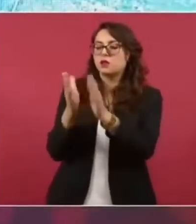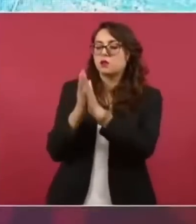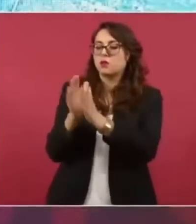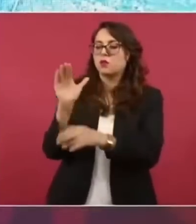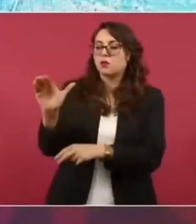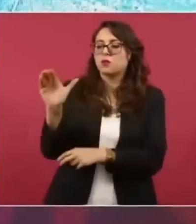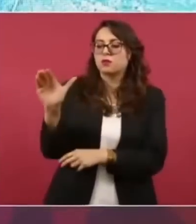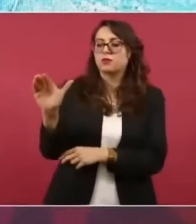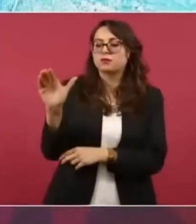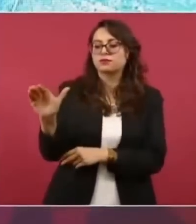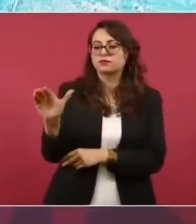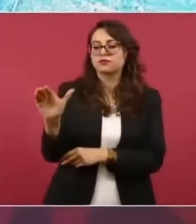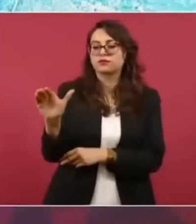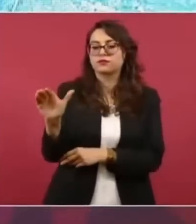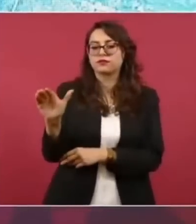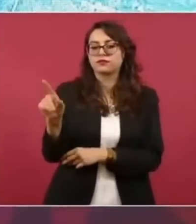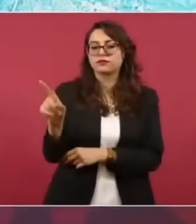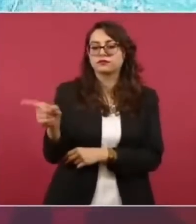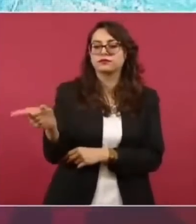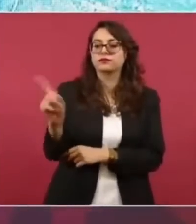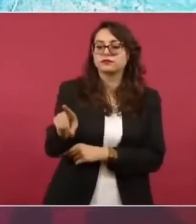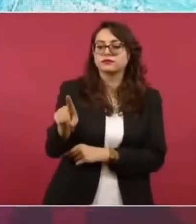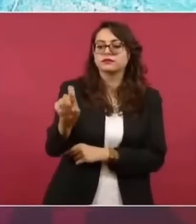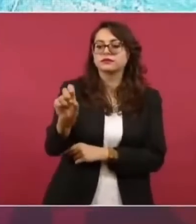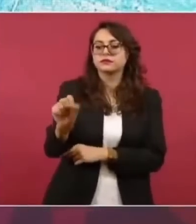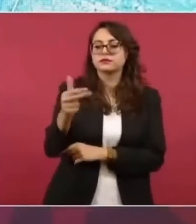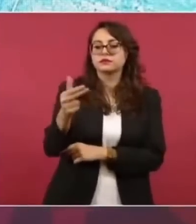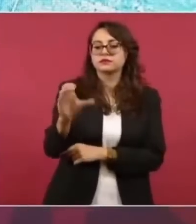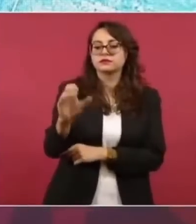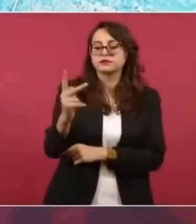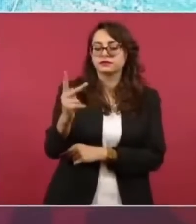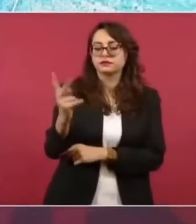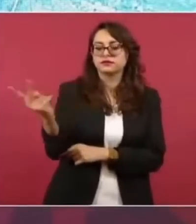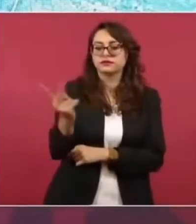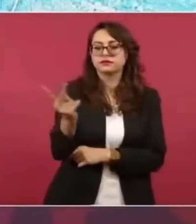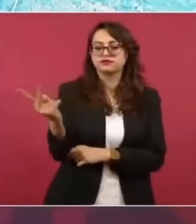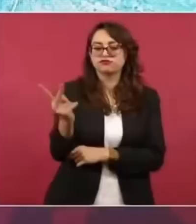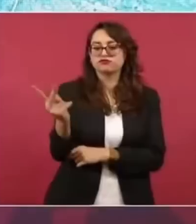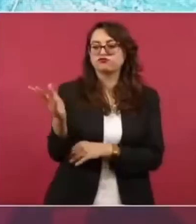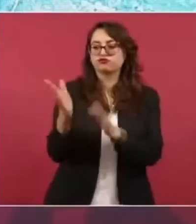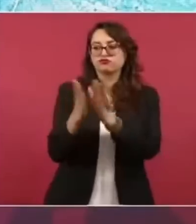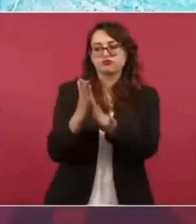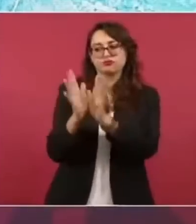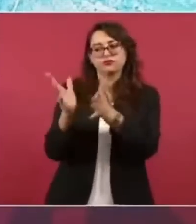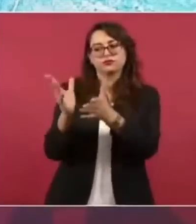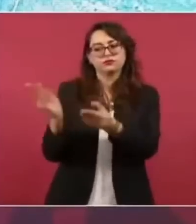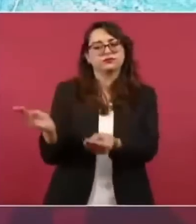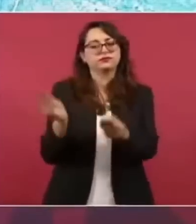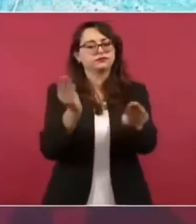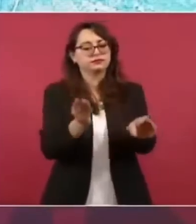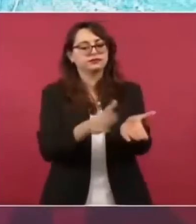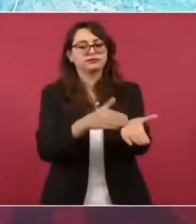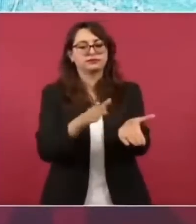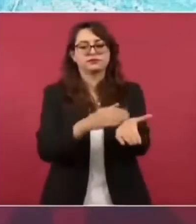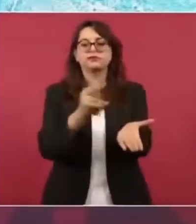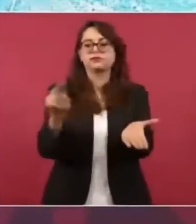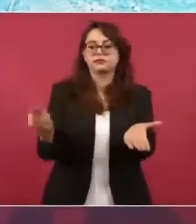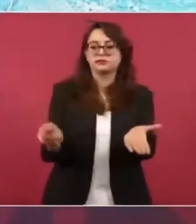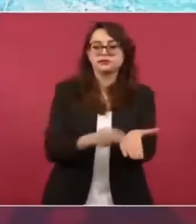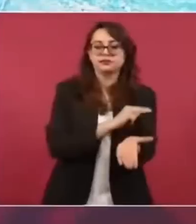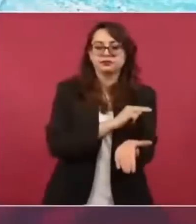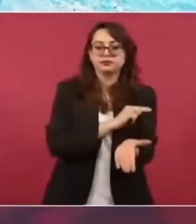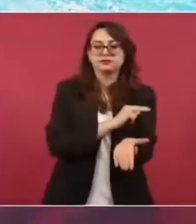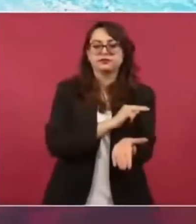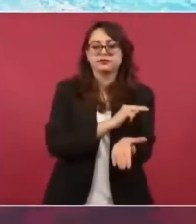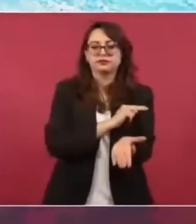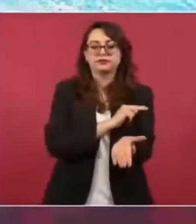él y el secretario de hacienda y el secretario de gobernación entonces le pedí ya lo único que